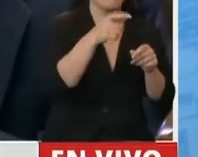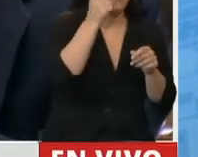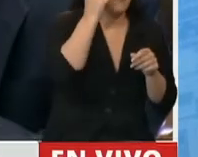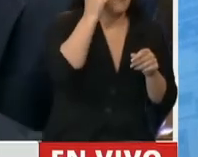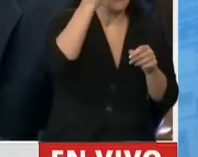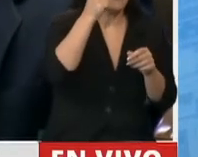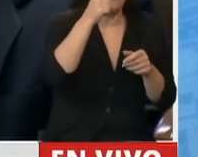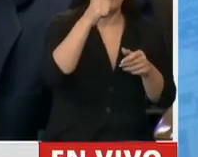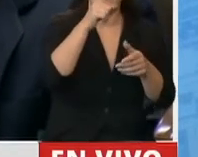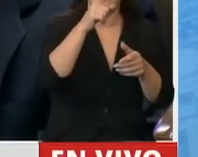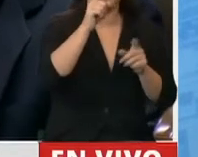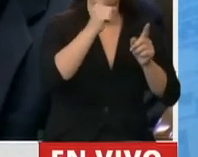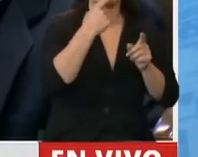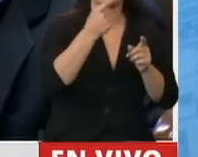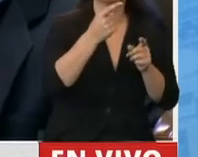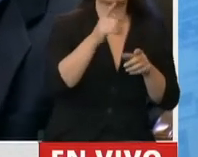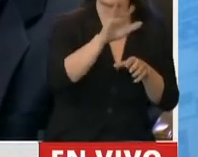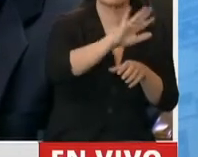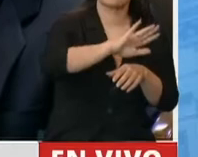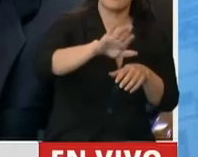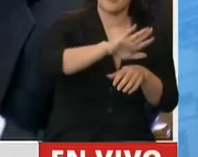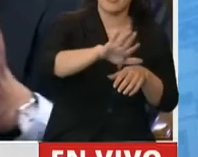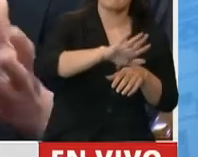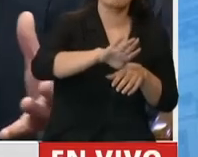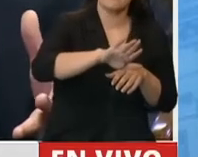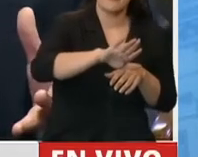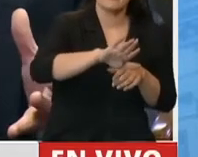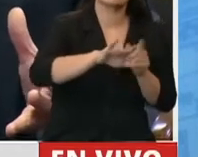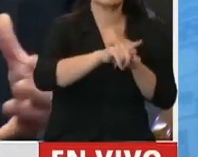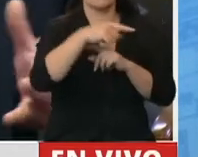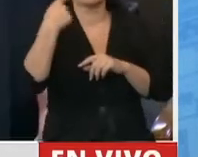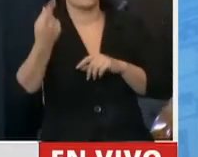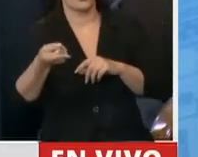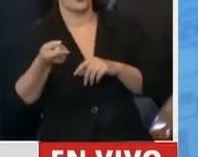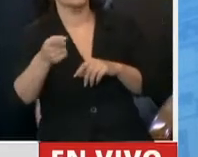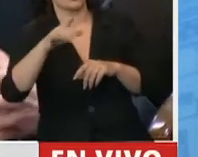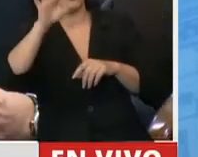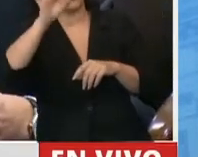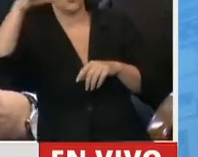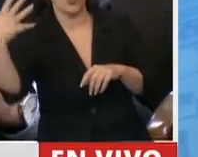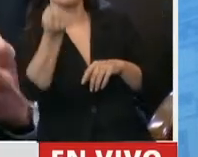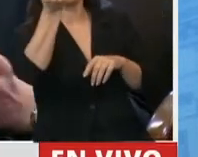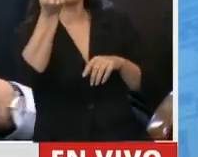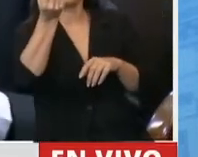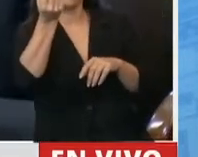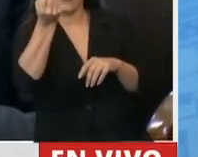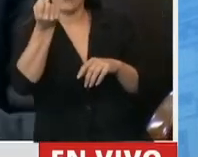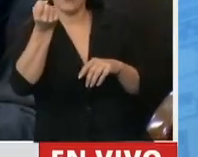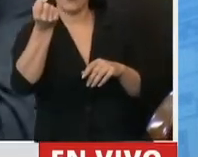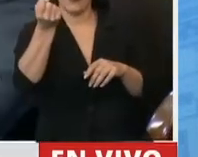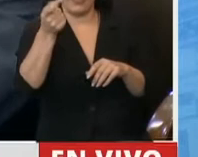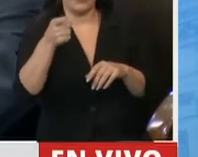de amenaza versus la oportunidad que estoy convencido que nos da